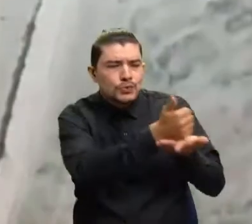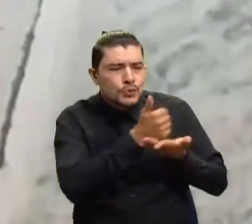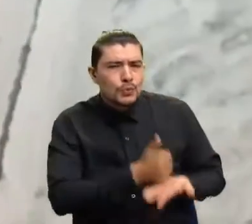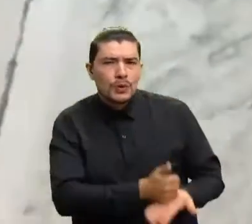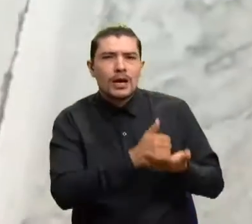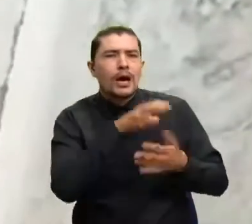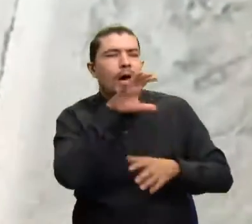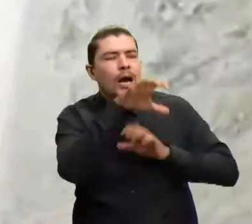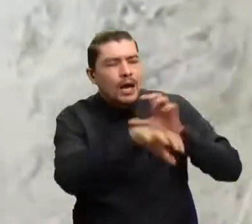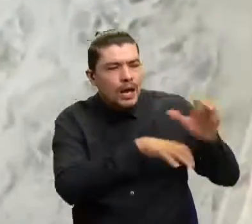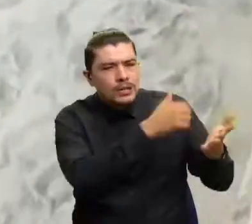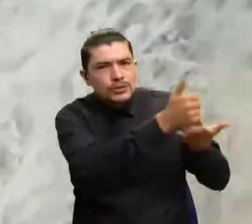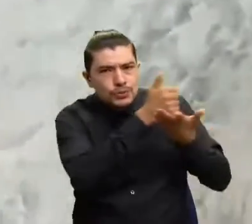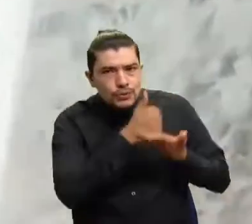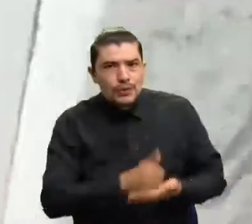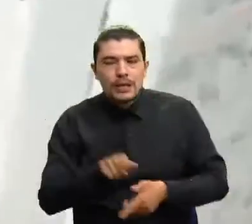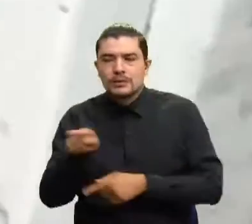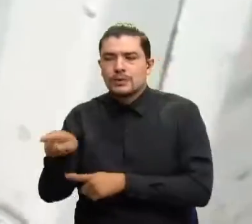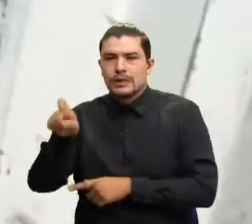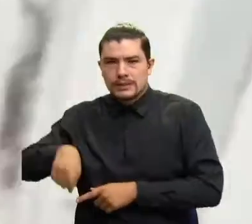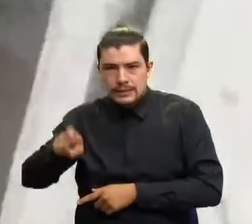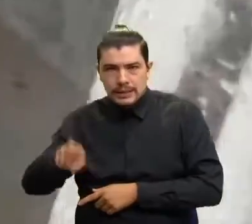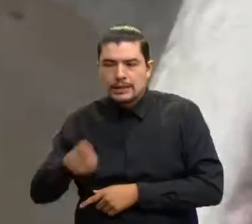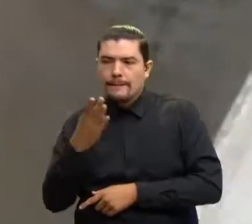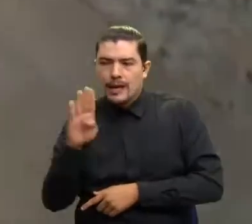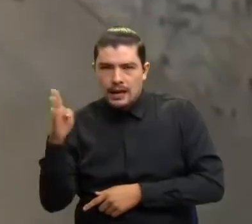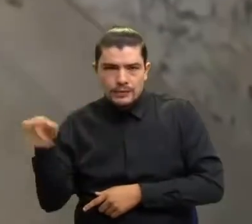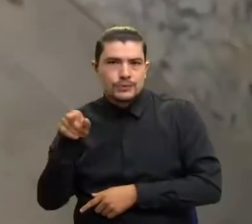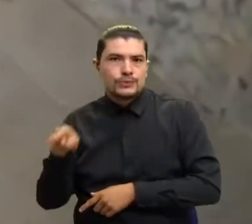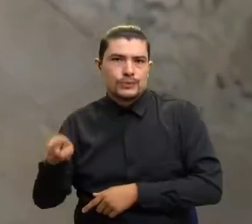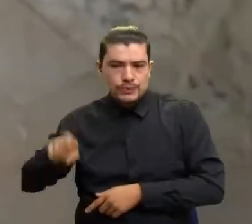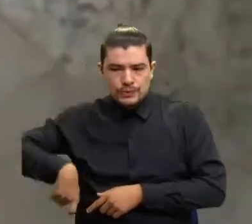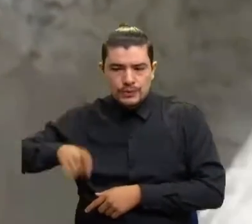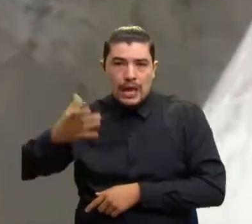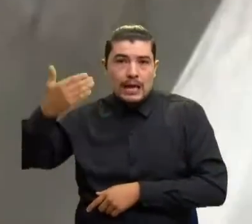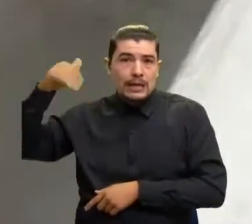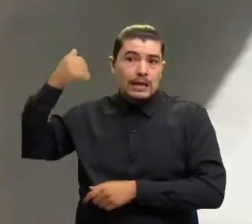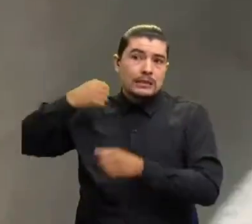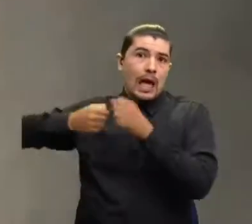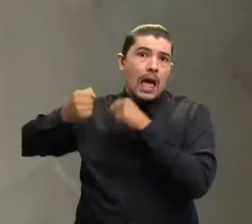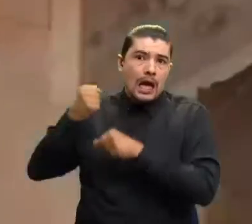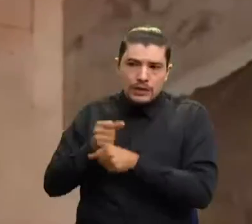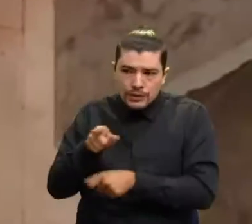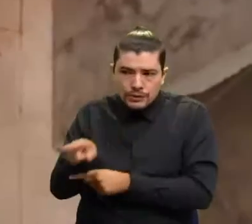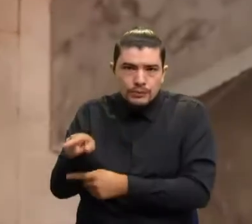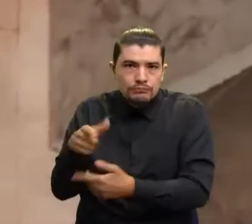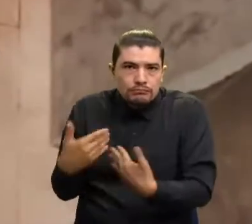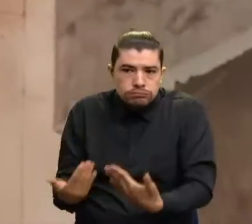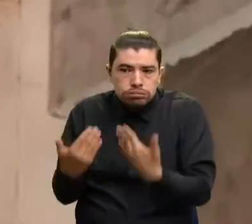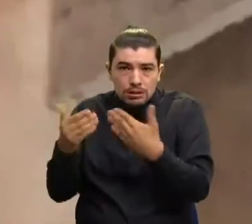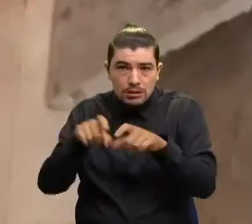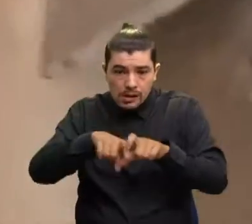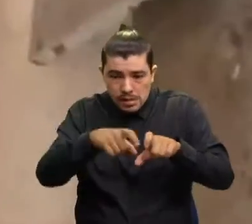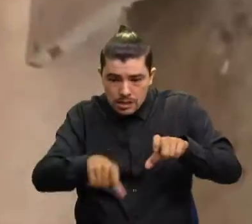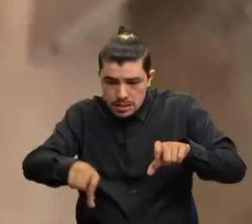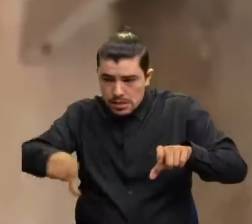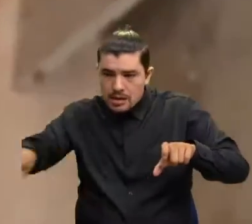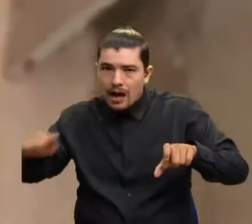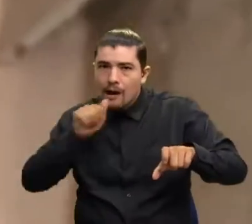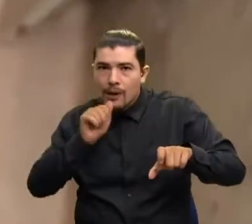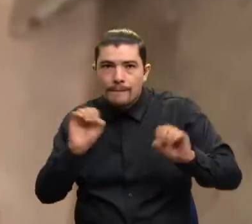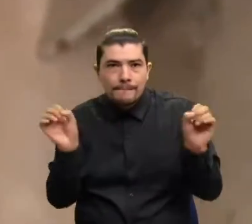servicio sanitario de esta escuela. Hace varios meses, por no decir años, no funciona. Las tuberías están